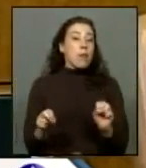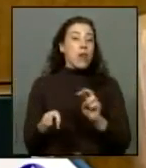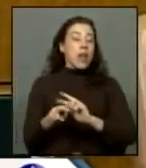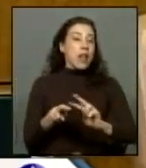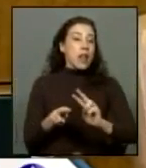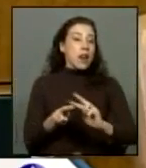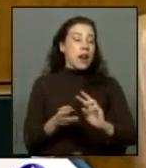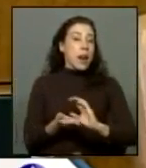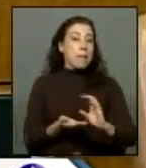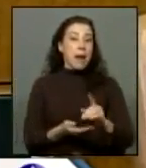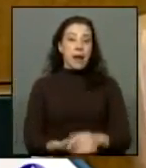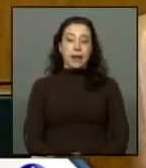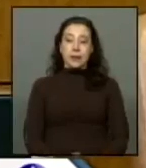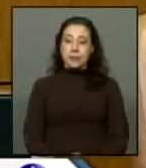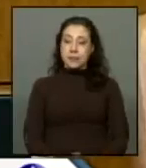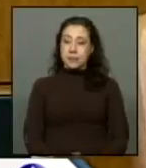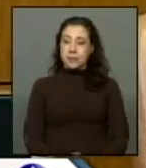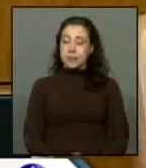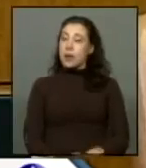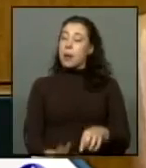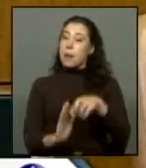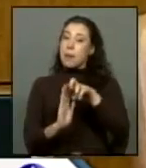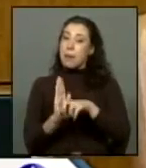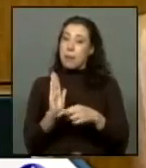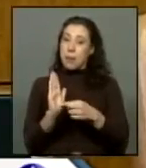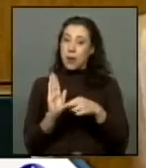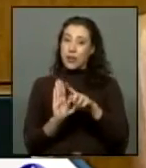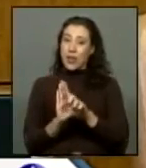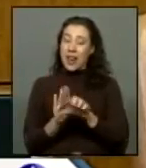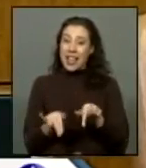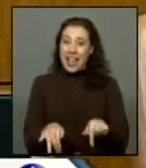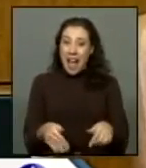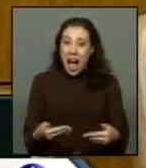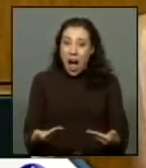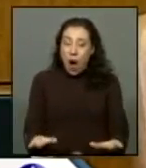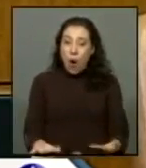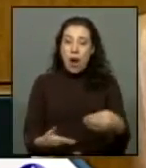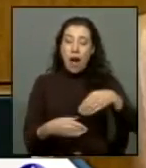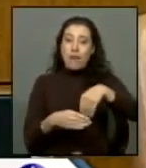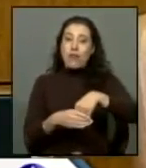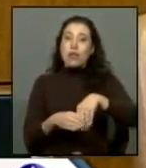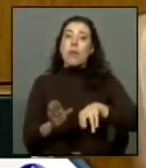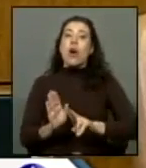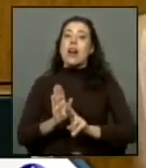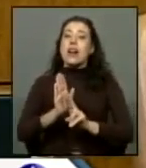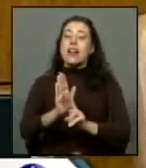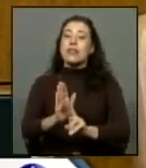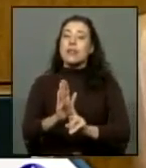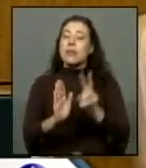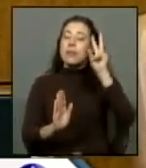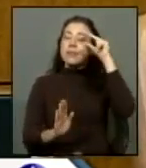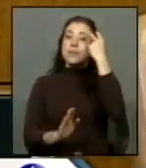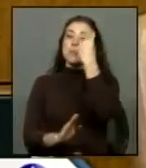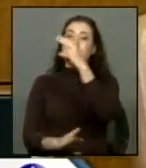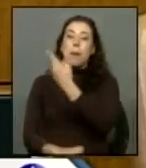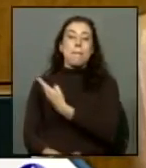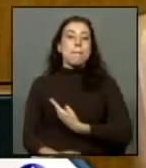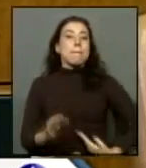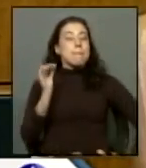presidente el proyecto de ley que votamos hoy es el resultado de una iniciativa de la presidenta